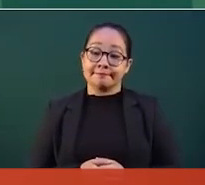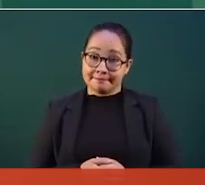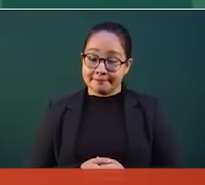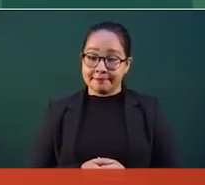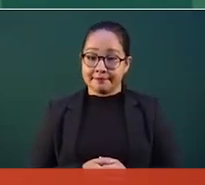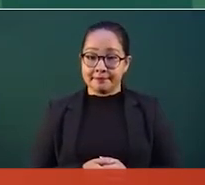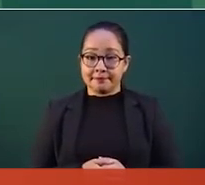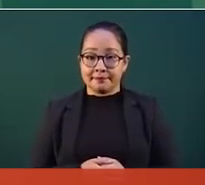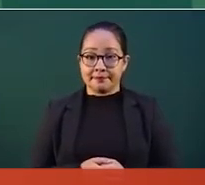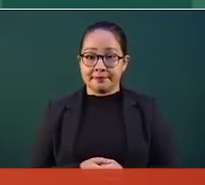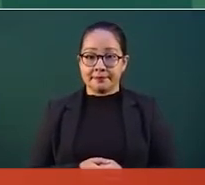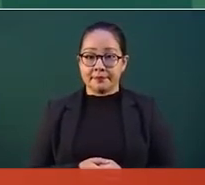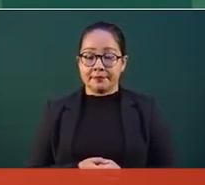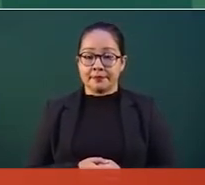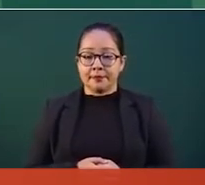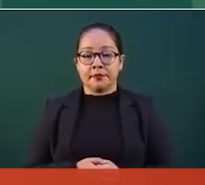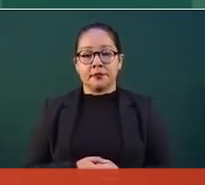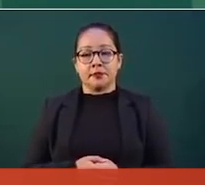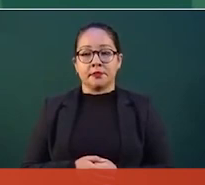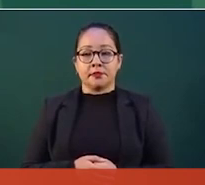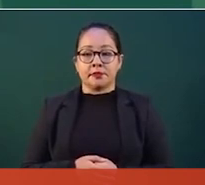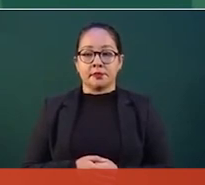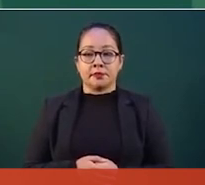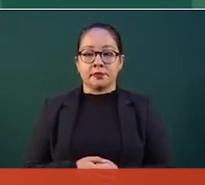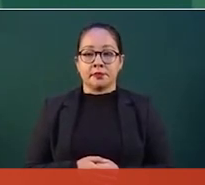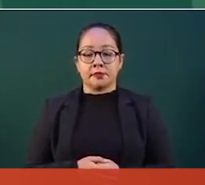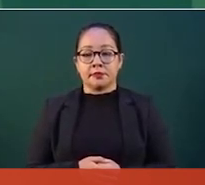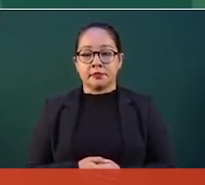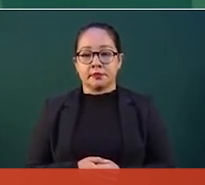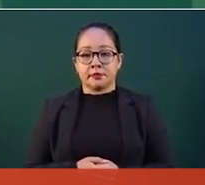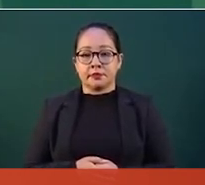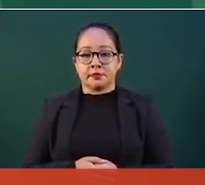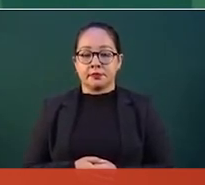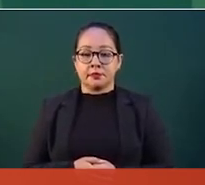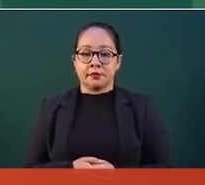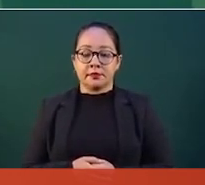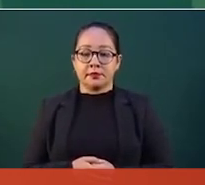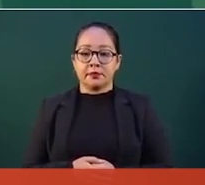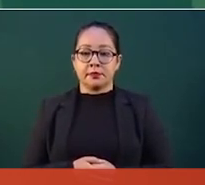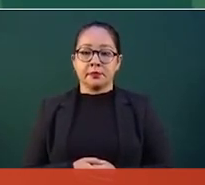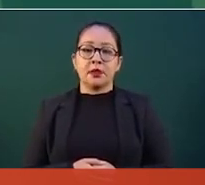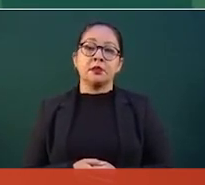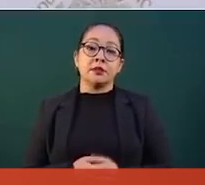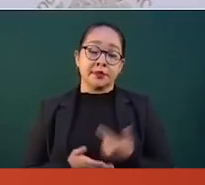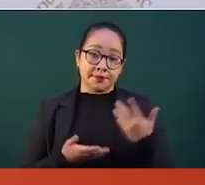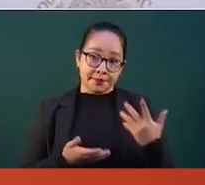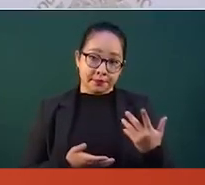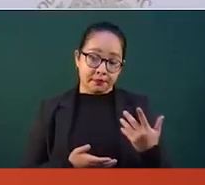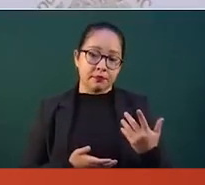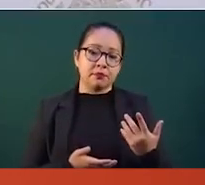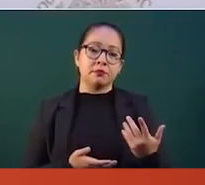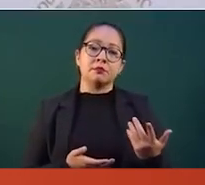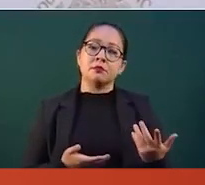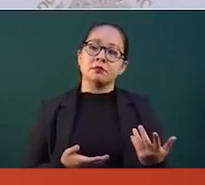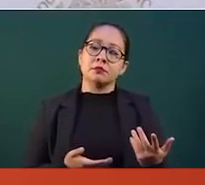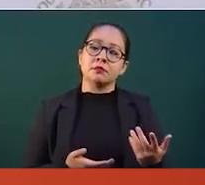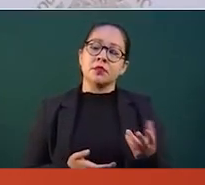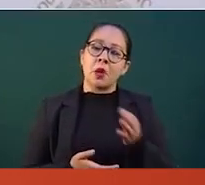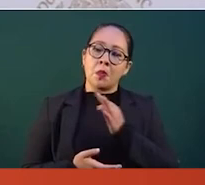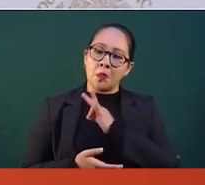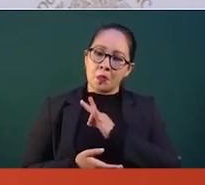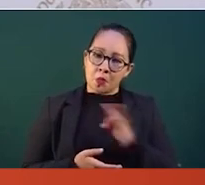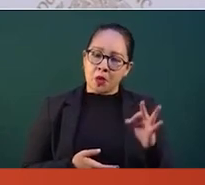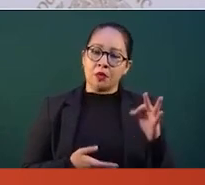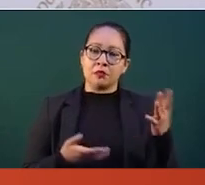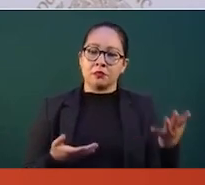Que se permita el que puedan recibir las